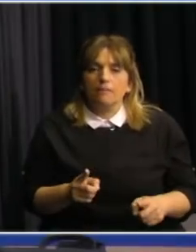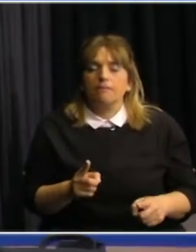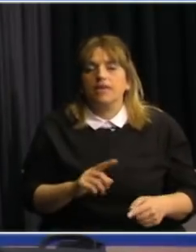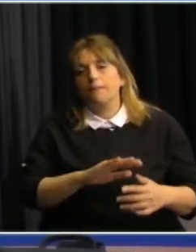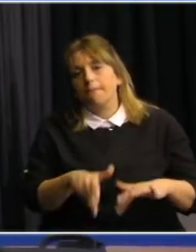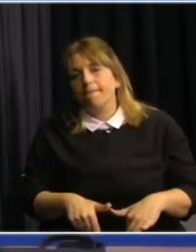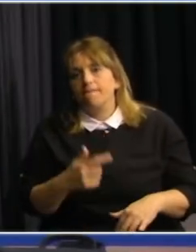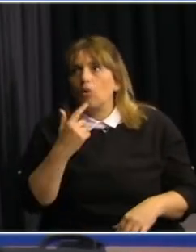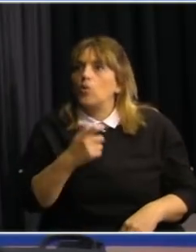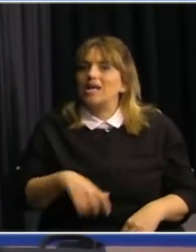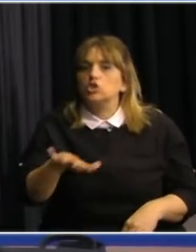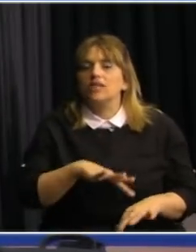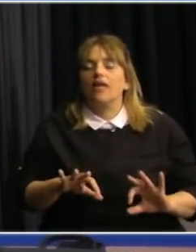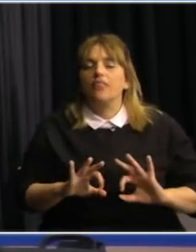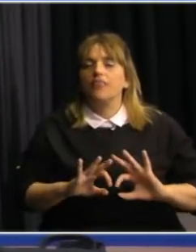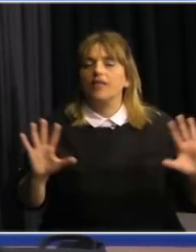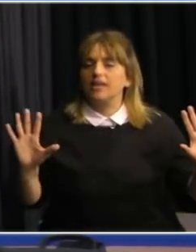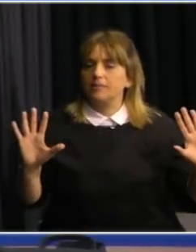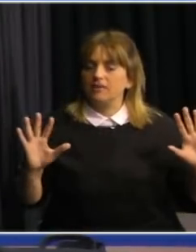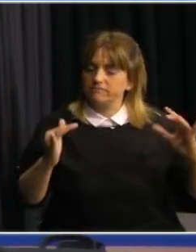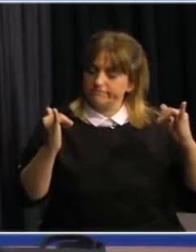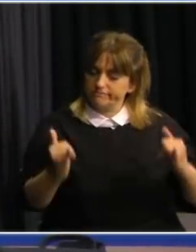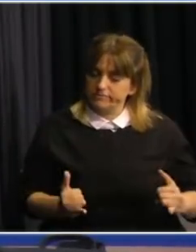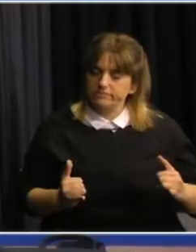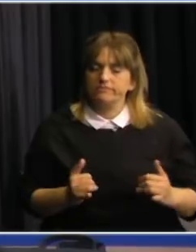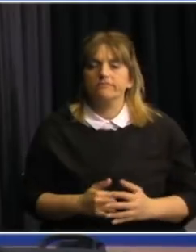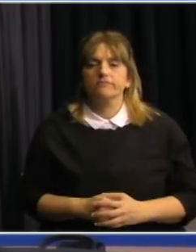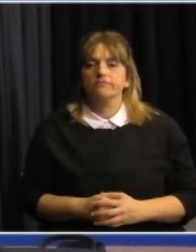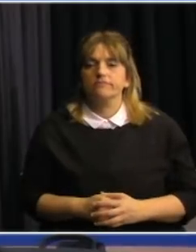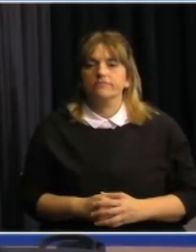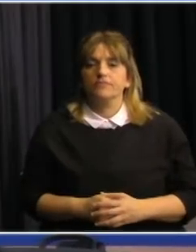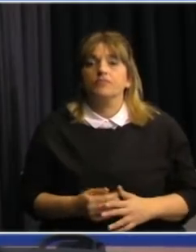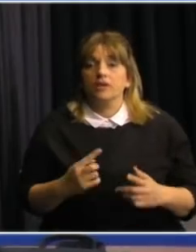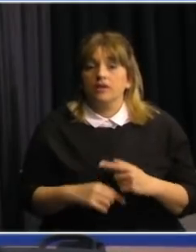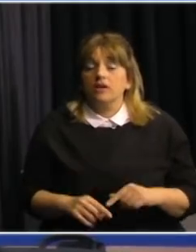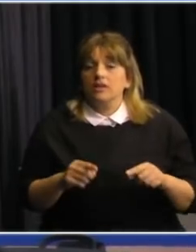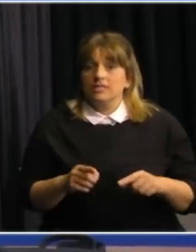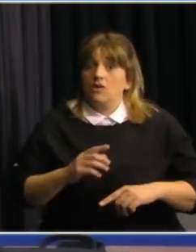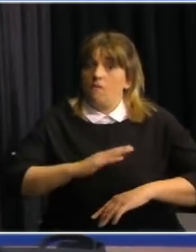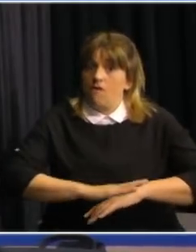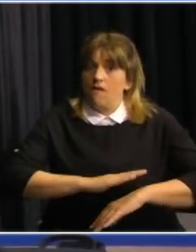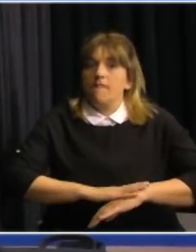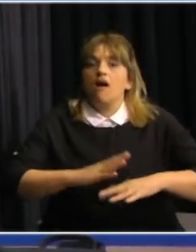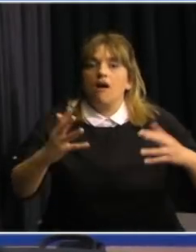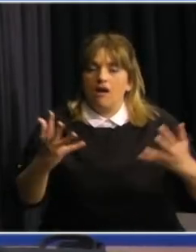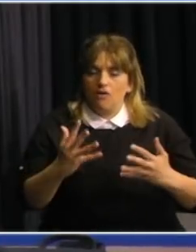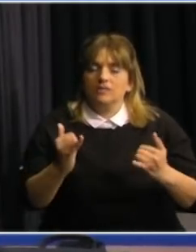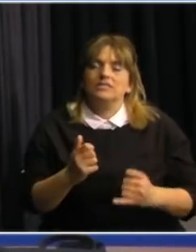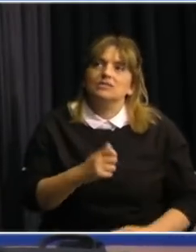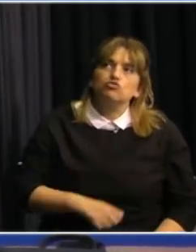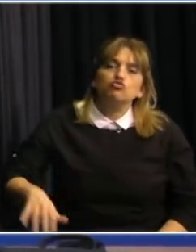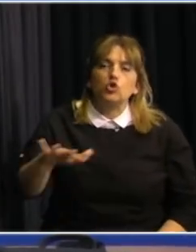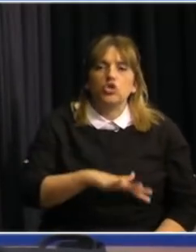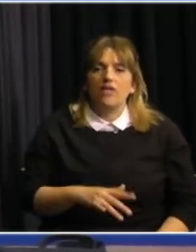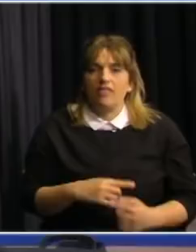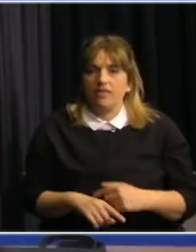marco de una sociedad libre y democrática. Entonces es un momento que como sociedad y